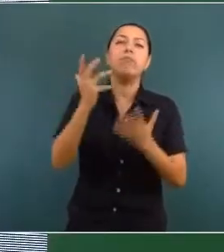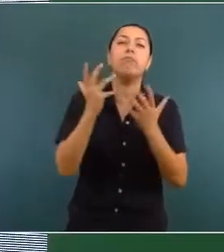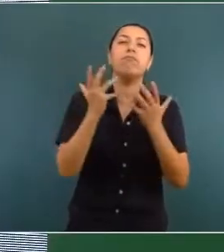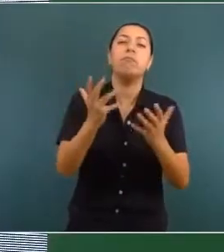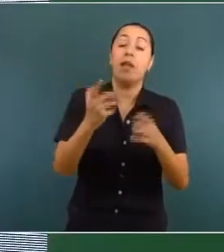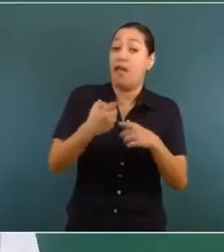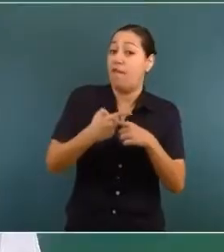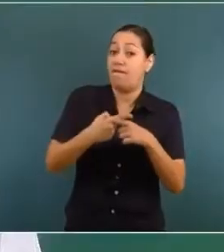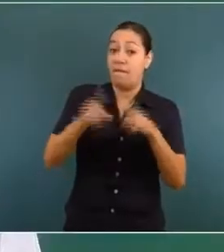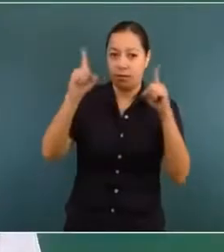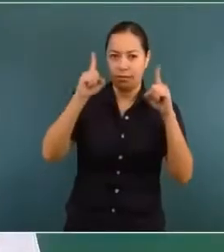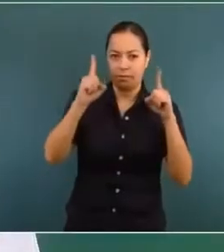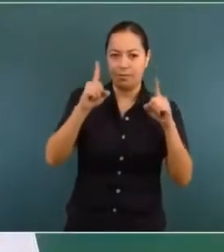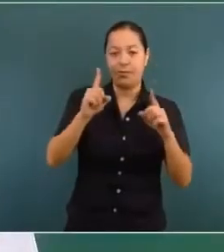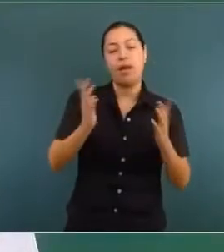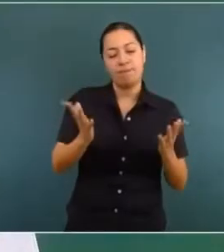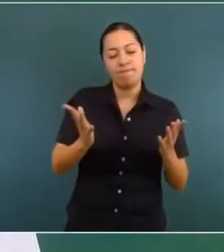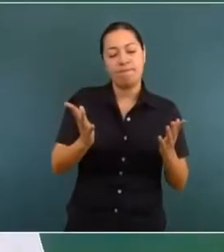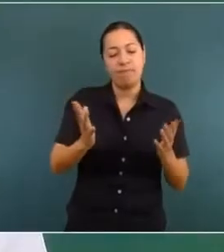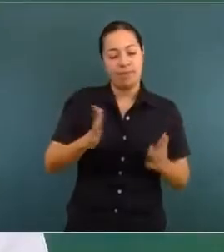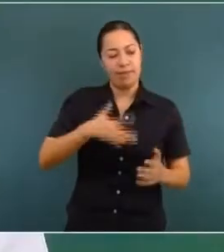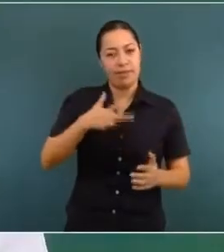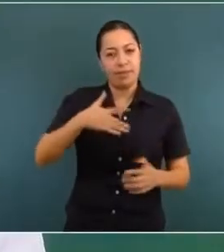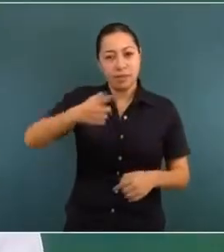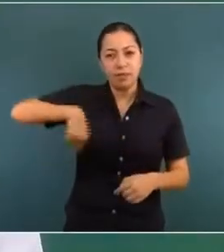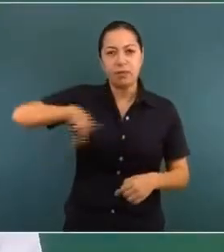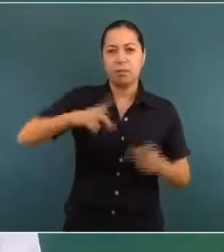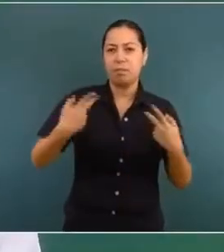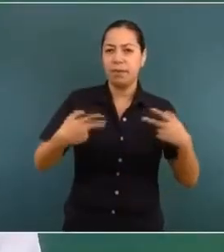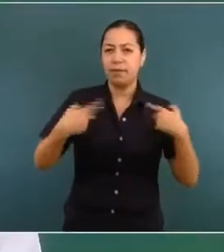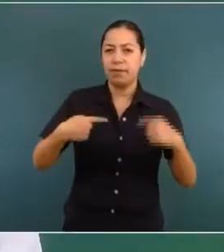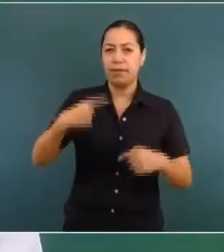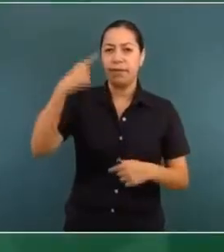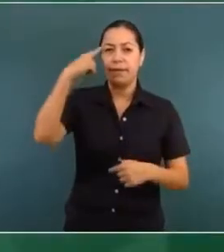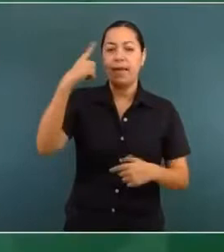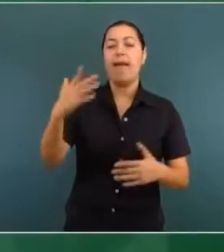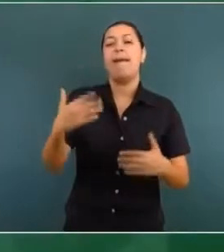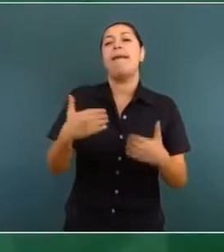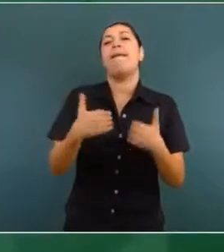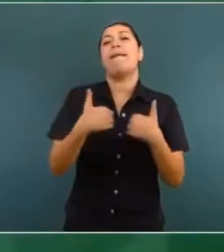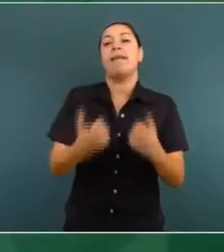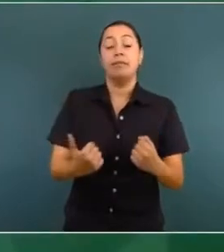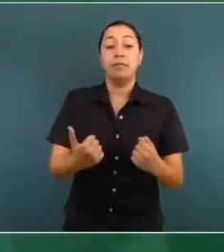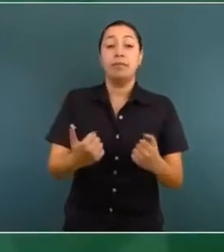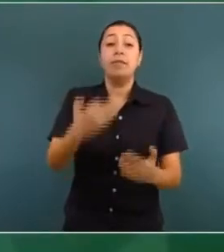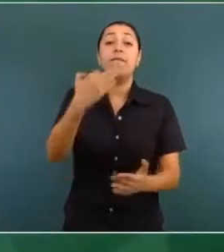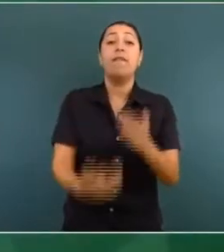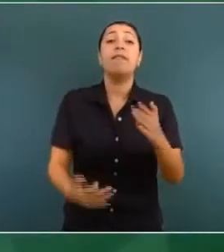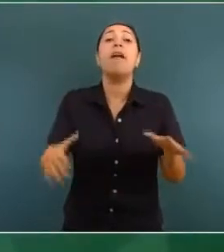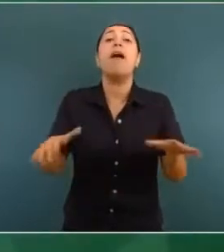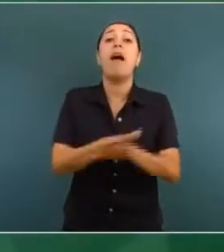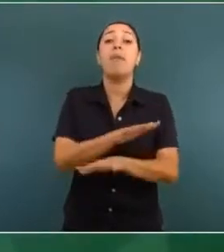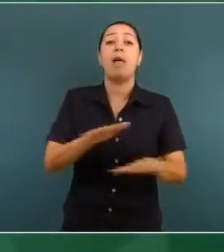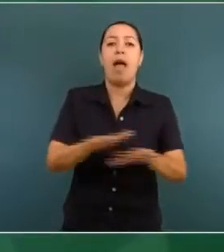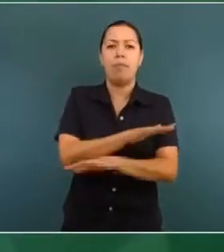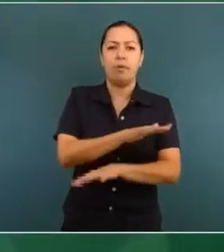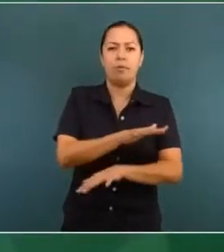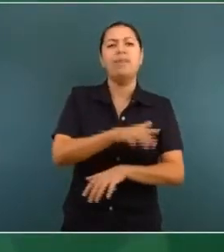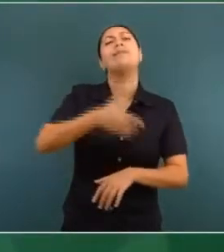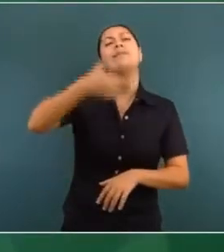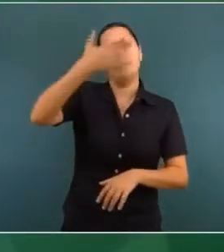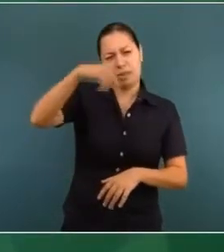mayoría de la gente está entendiendo de qué hacen falta estos cambios. Nos ha tocado una situación muy difícil